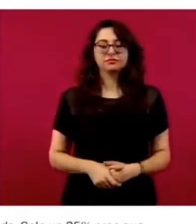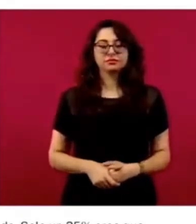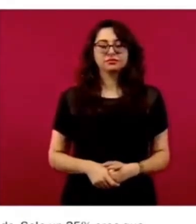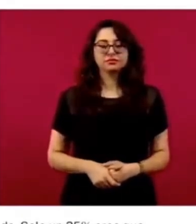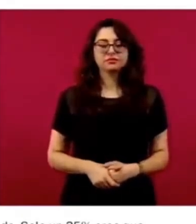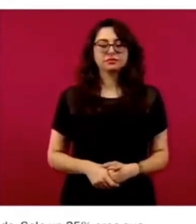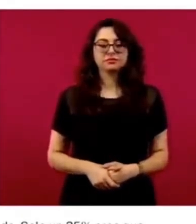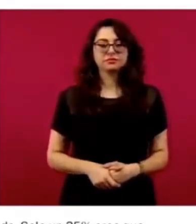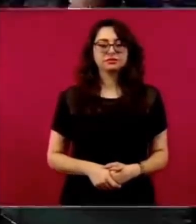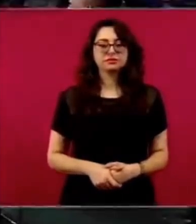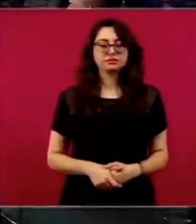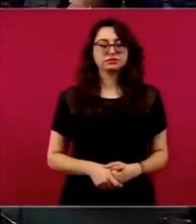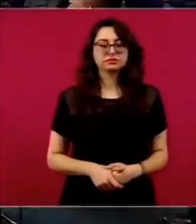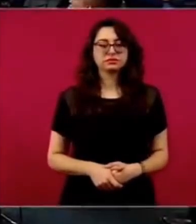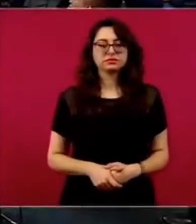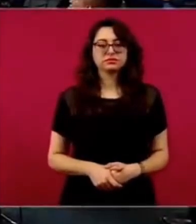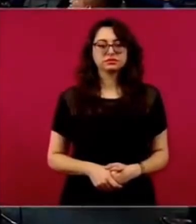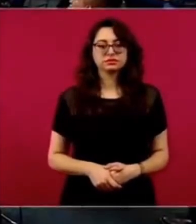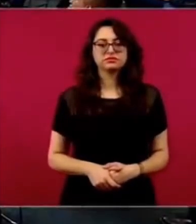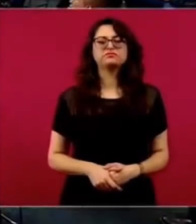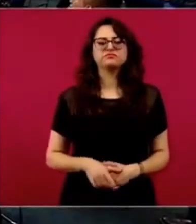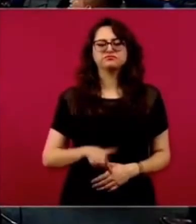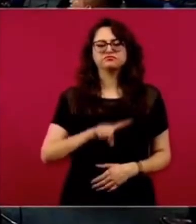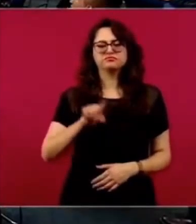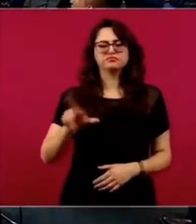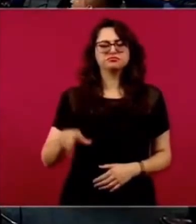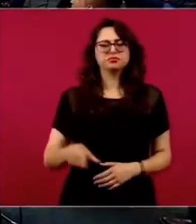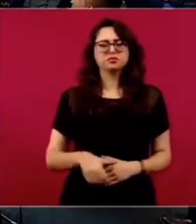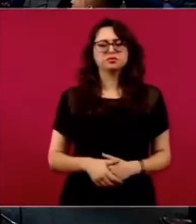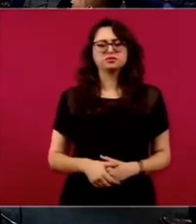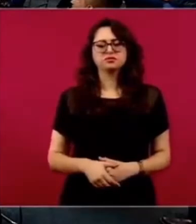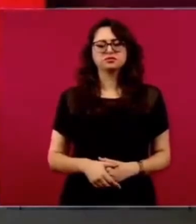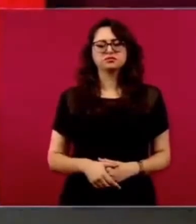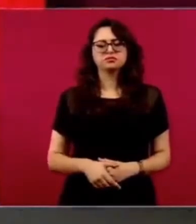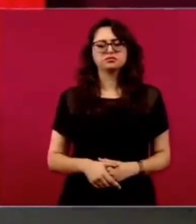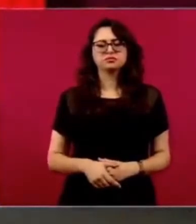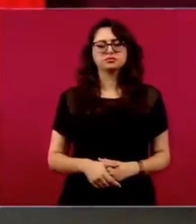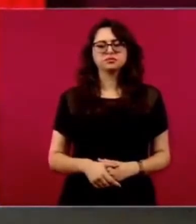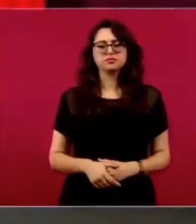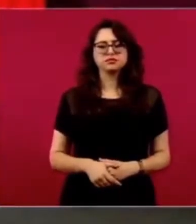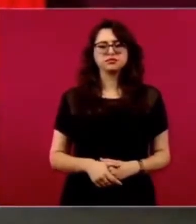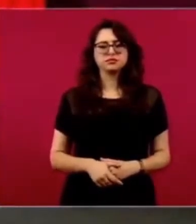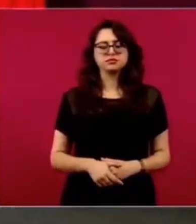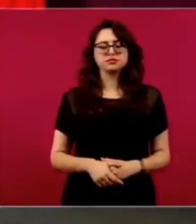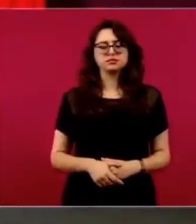Pues nada más que tenga tiempo. Voy a...